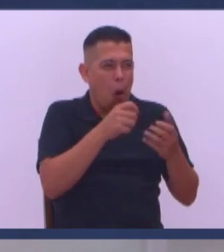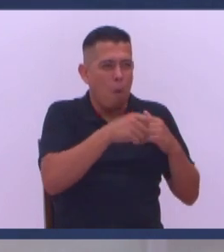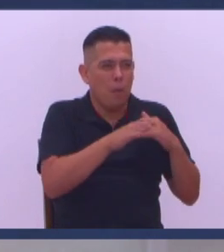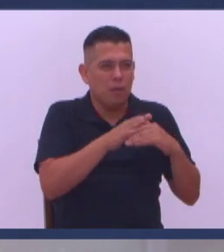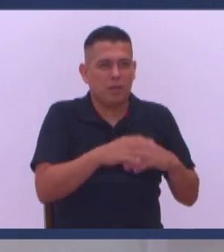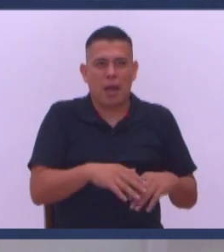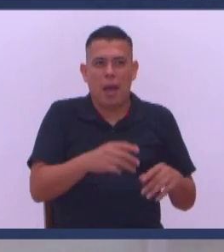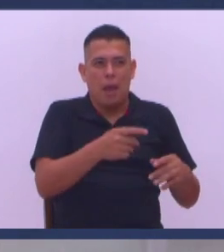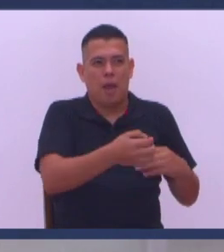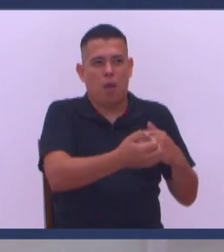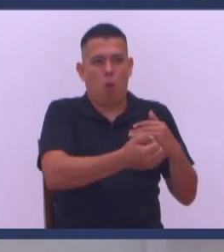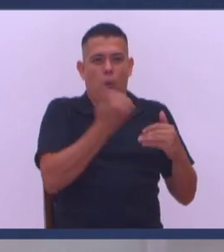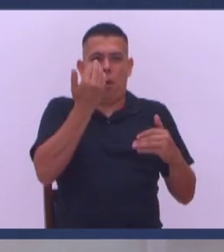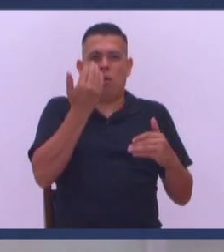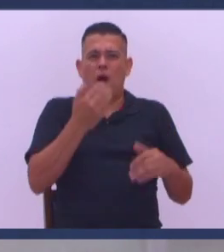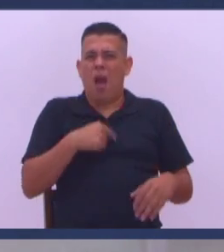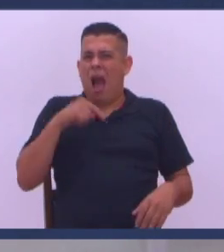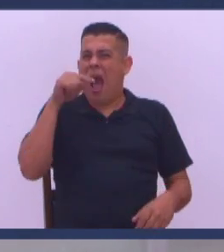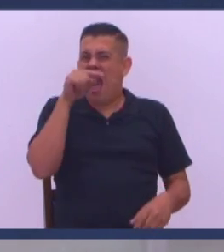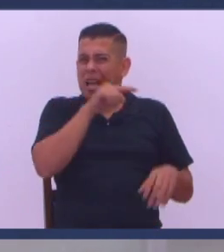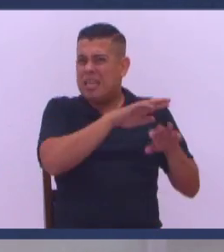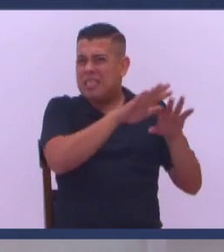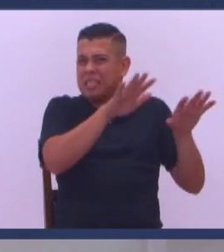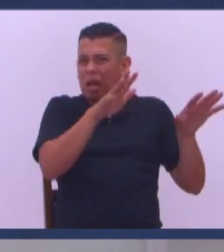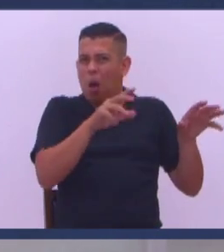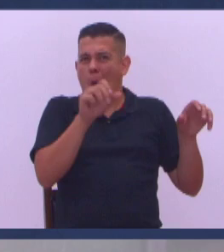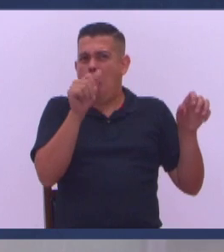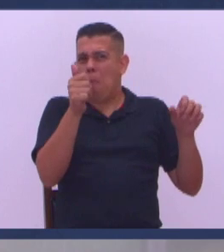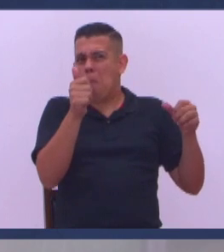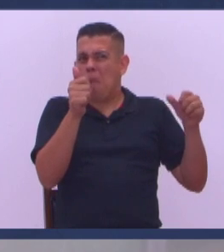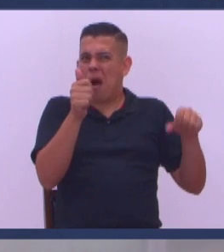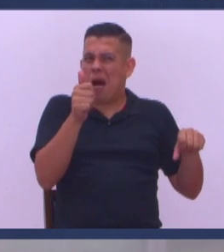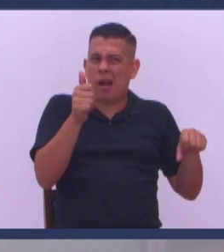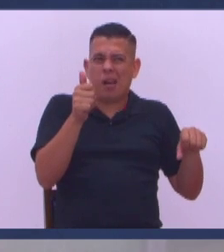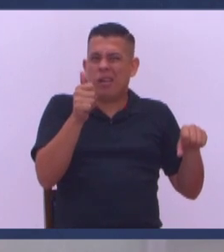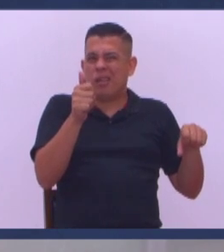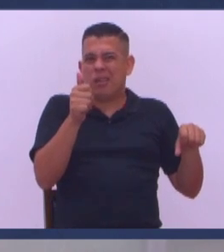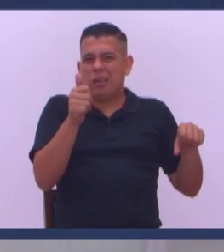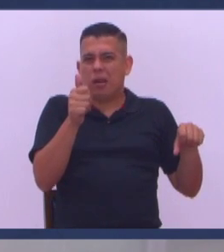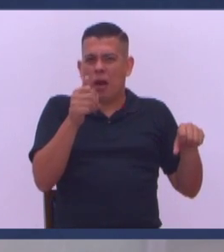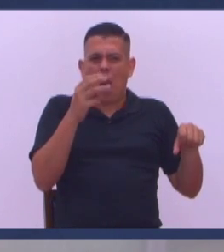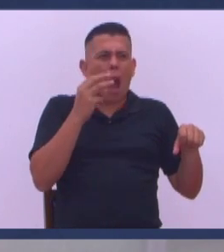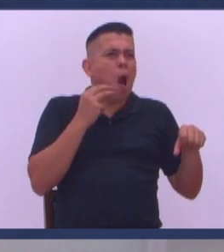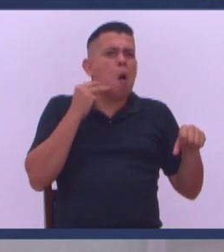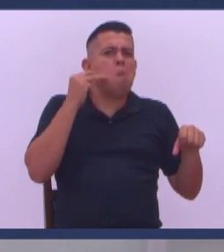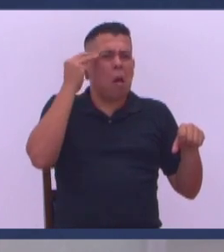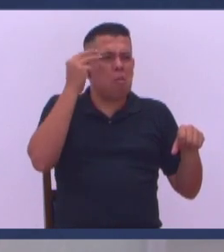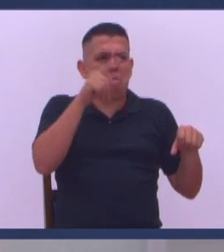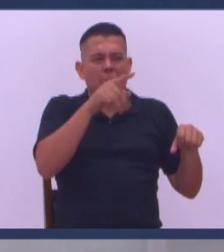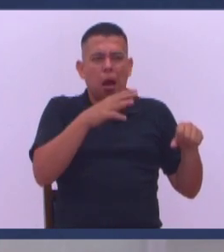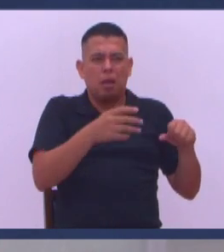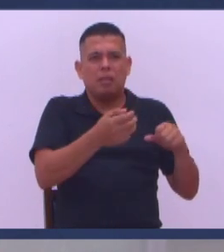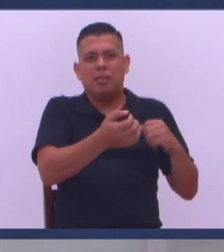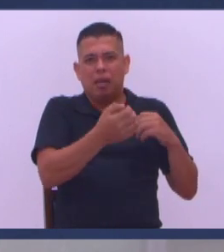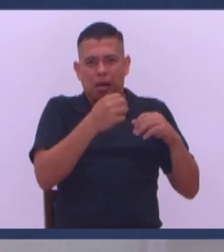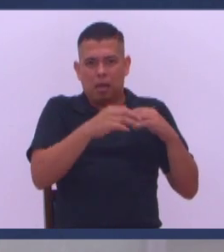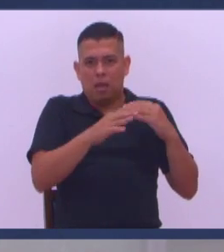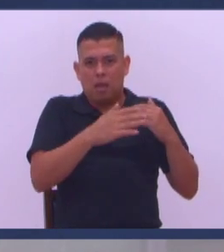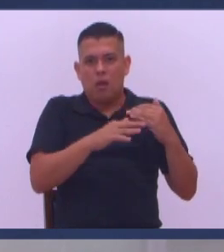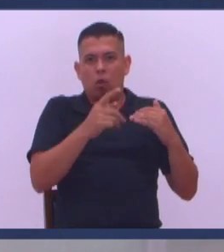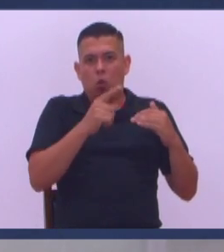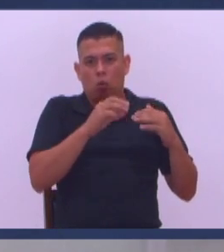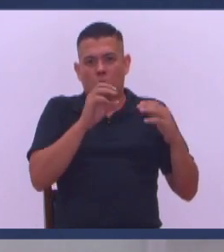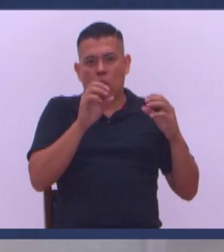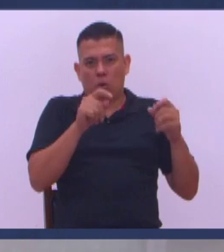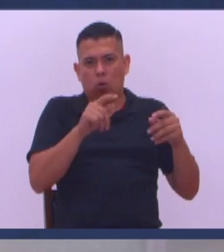Mira Me dijo Vieras que yuca aquí Me dijo Porque no es que esté malo bien Él es muy maduro pues Y dice Mira Nosotros optamos